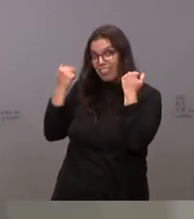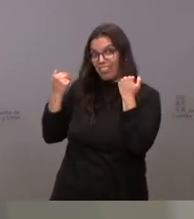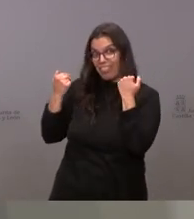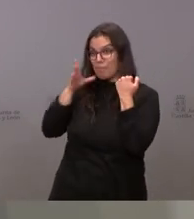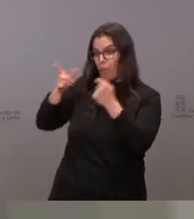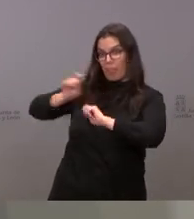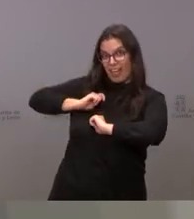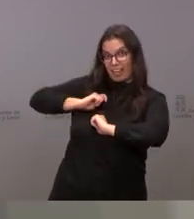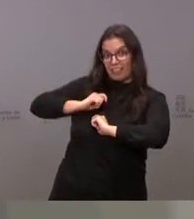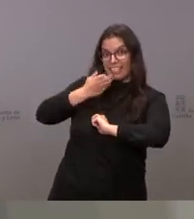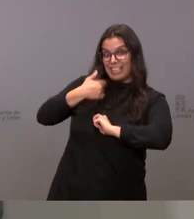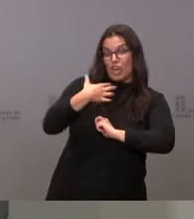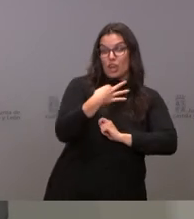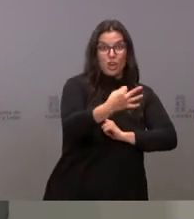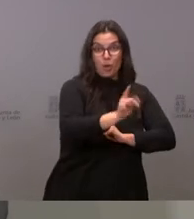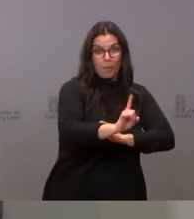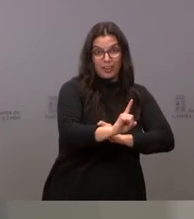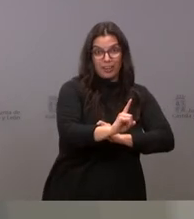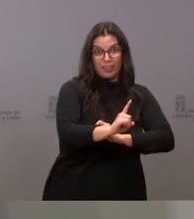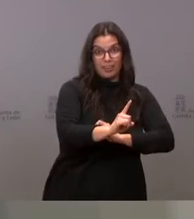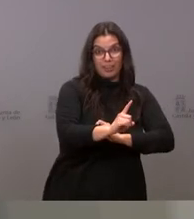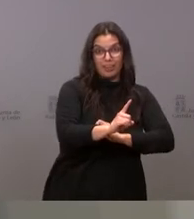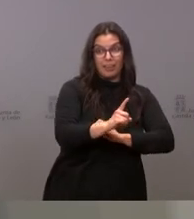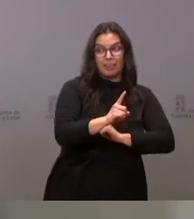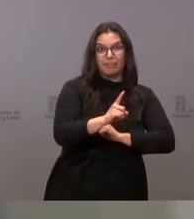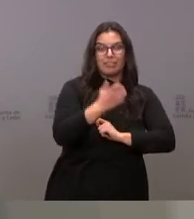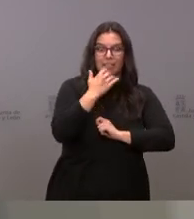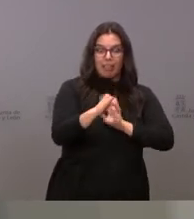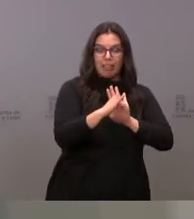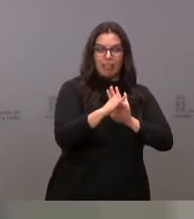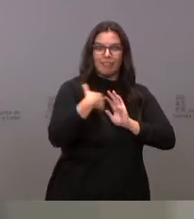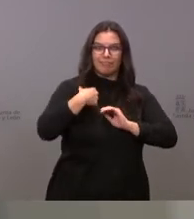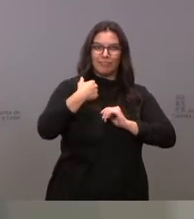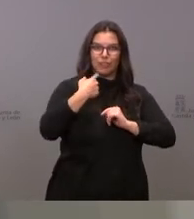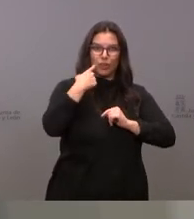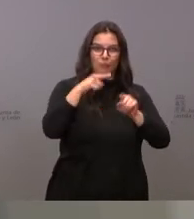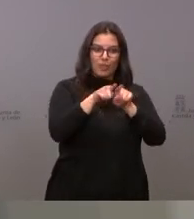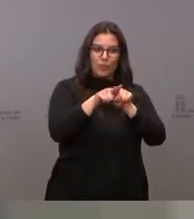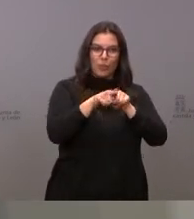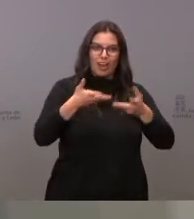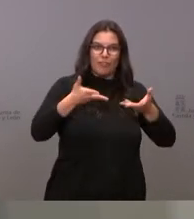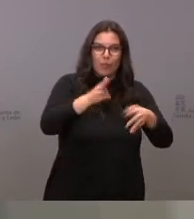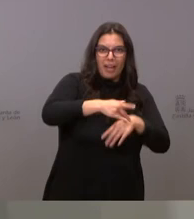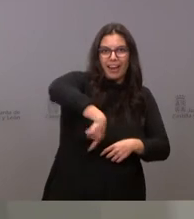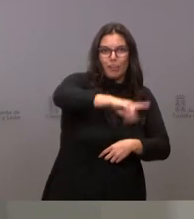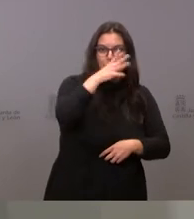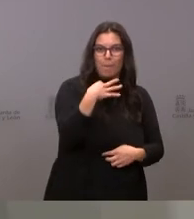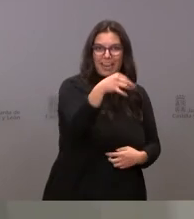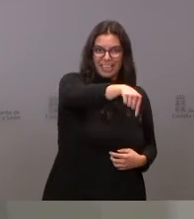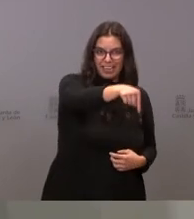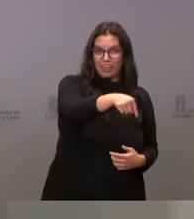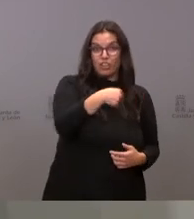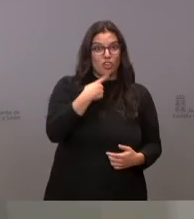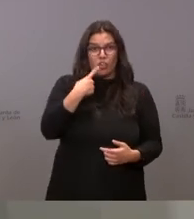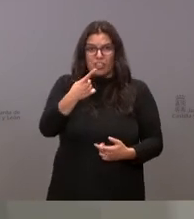Cuanto más cerca sea tu nombramiento, más cerca tienes tus responsabilidades, más tienes que cumplir con tu territorio. Yo esto lo he dicho en todos los tonos.